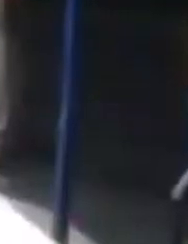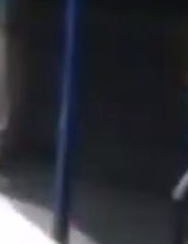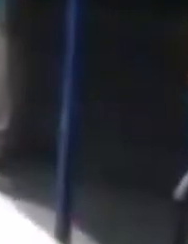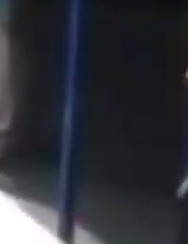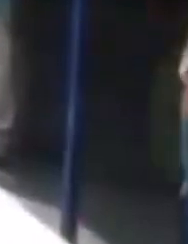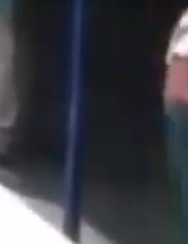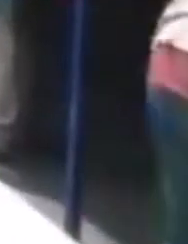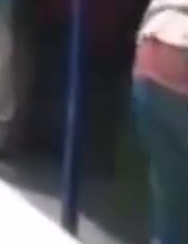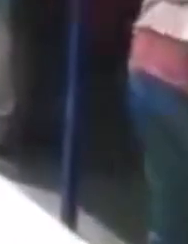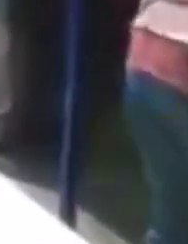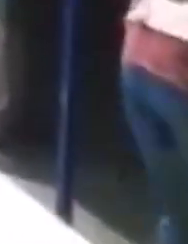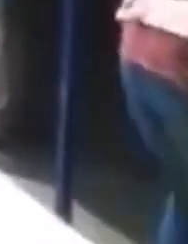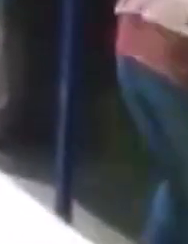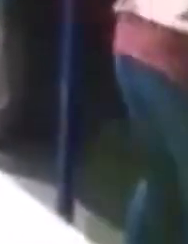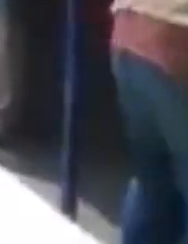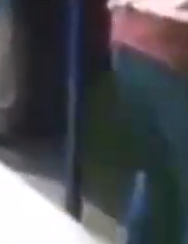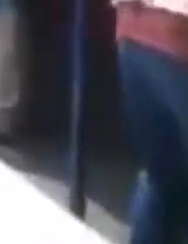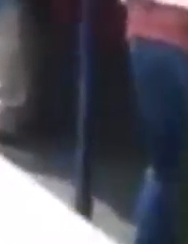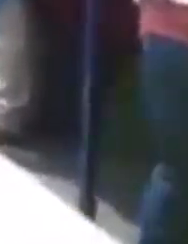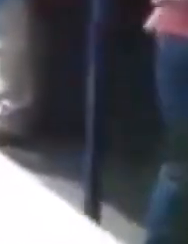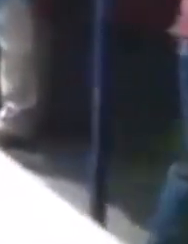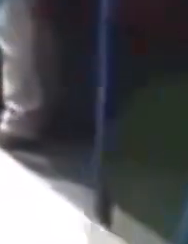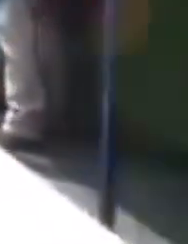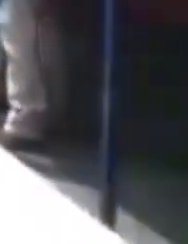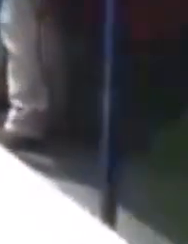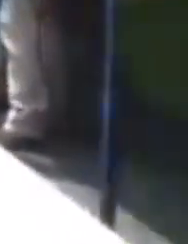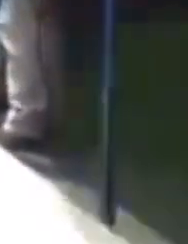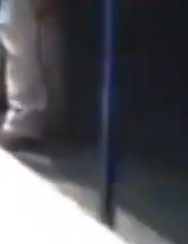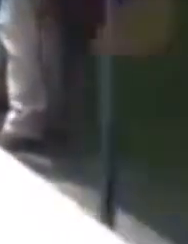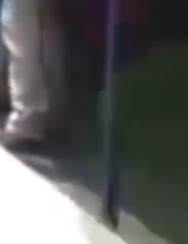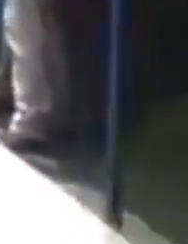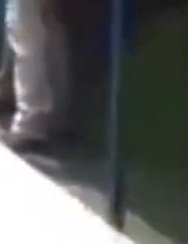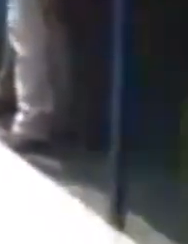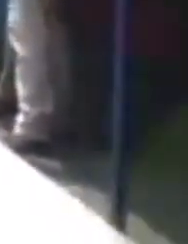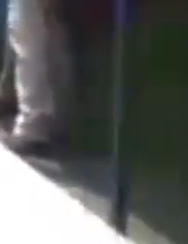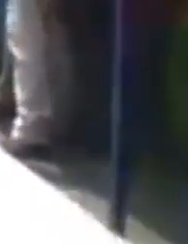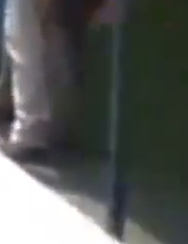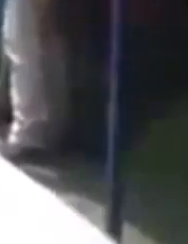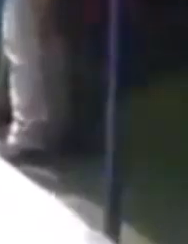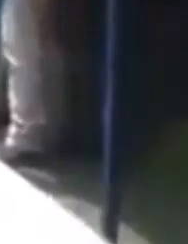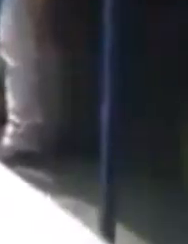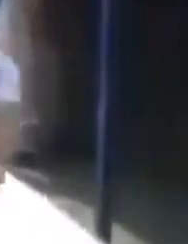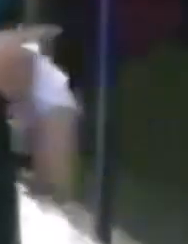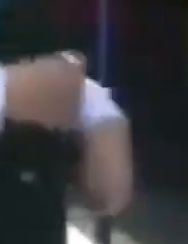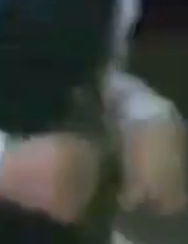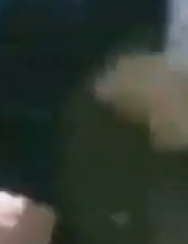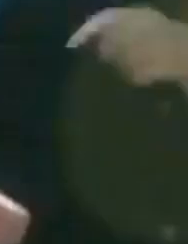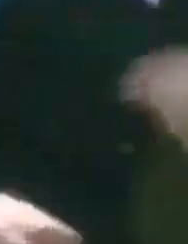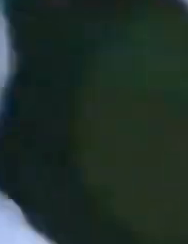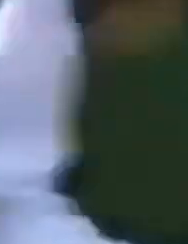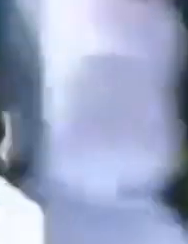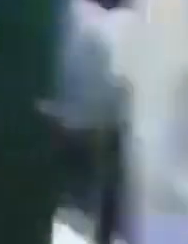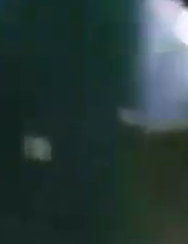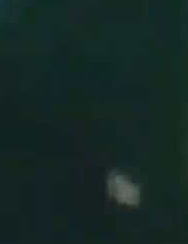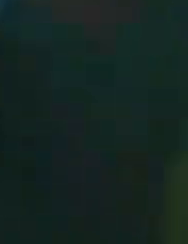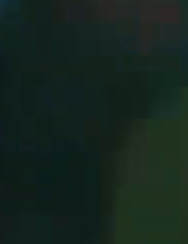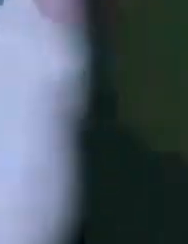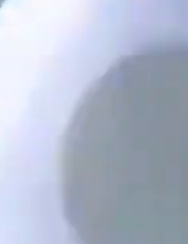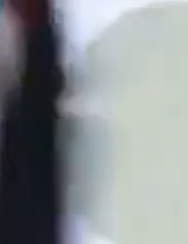¿Y tú? ¿Cómo respondes ante un conflicto? ¿Qué valores son necesarios para generar una cultura de paz?